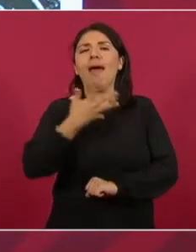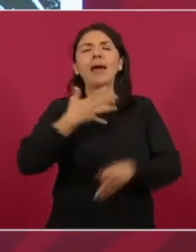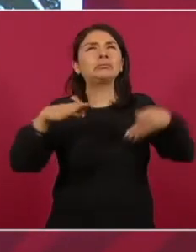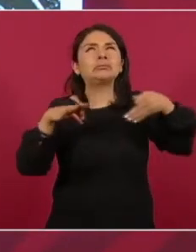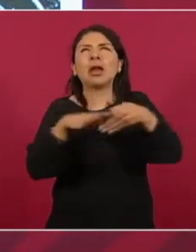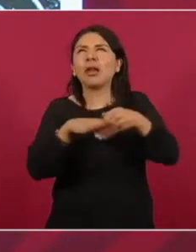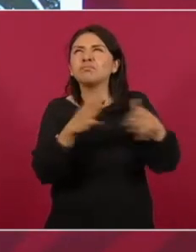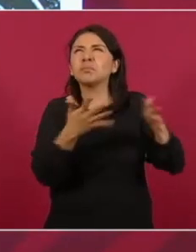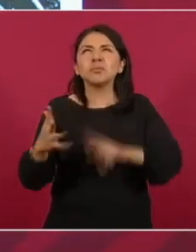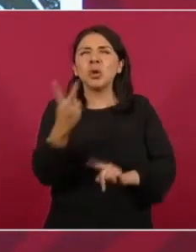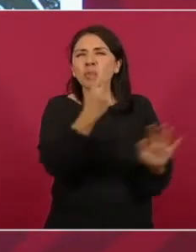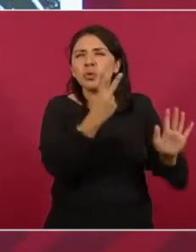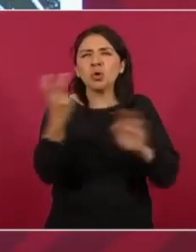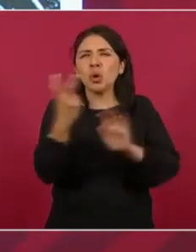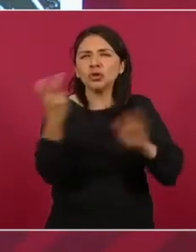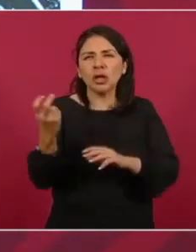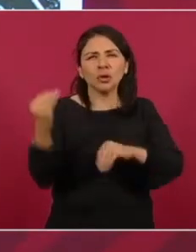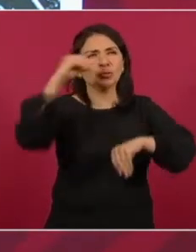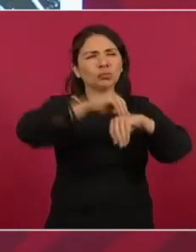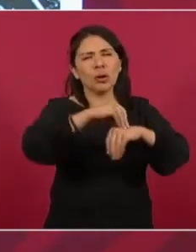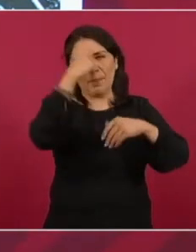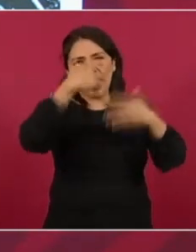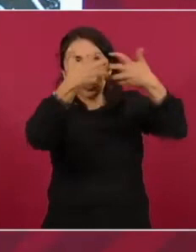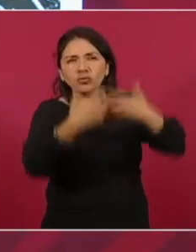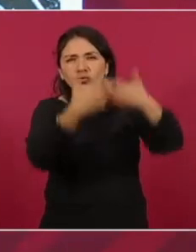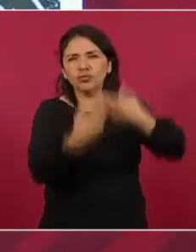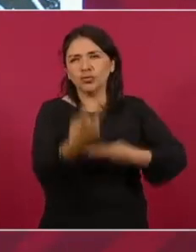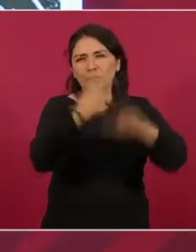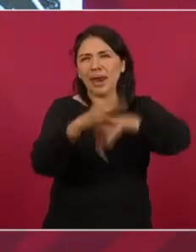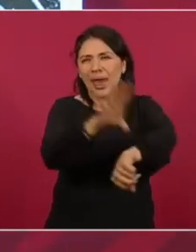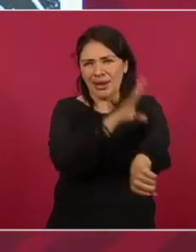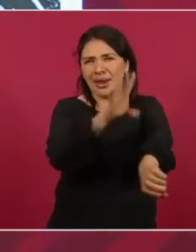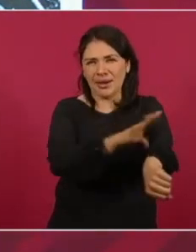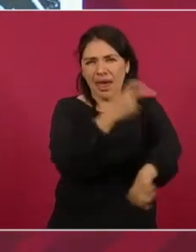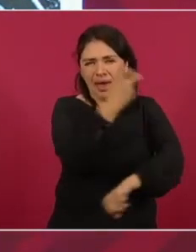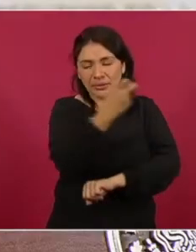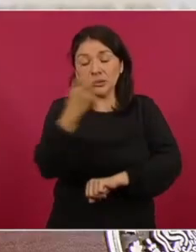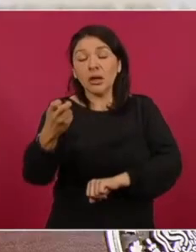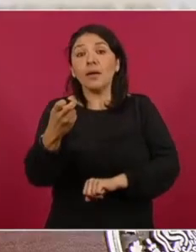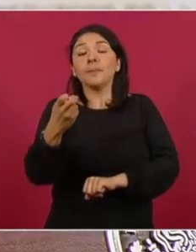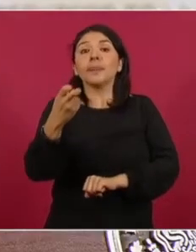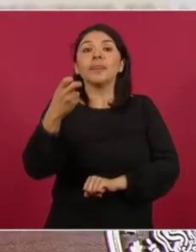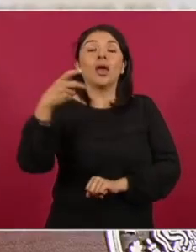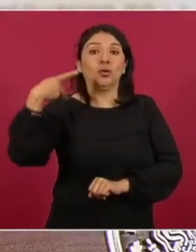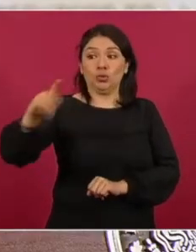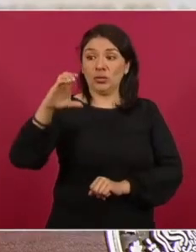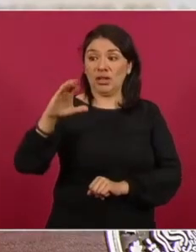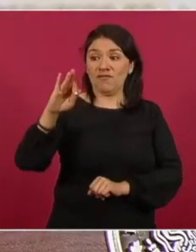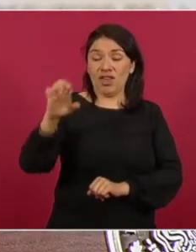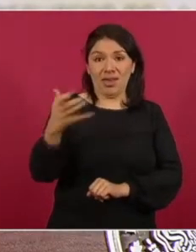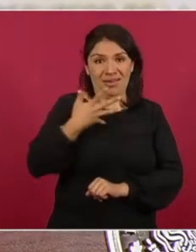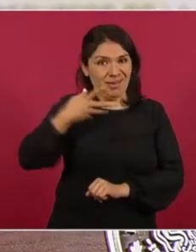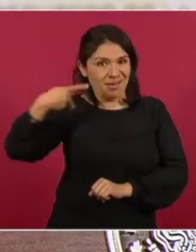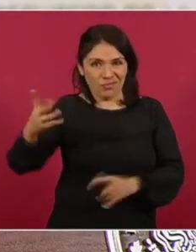que generan energía eléctrica, de la Comisión Federal de